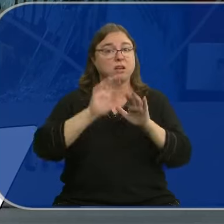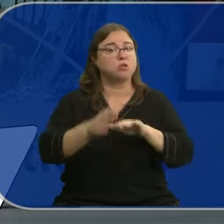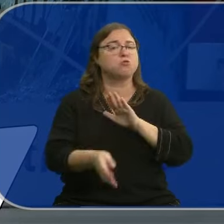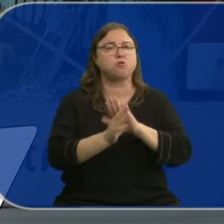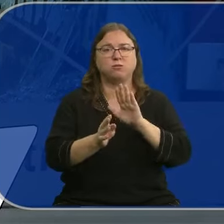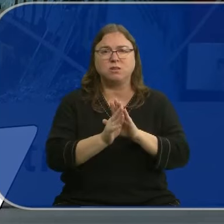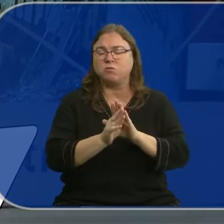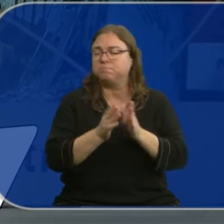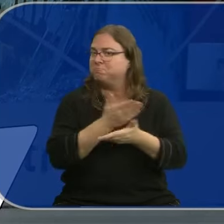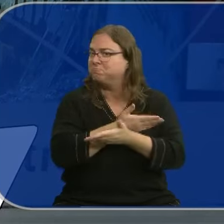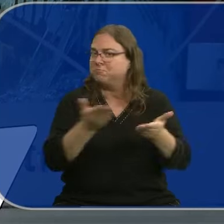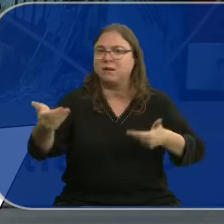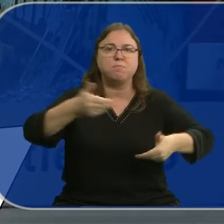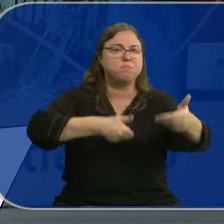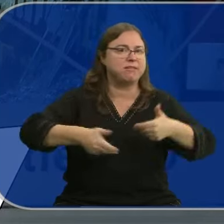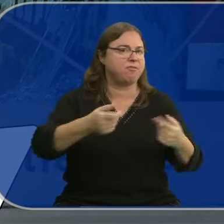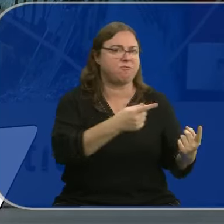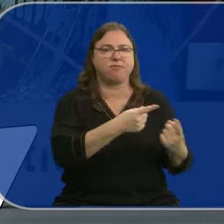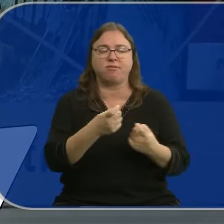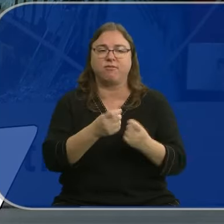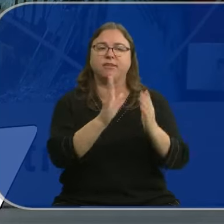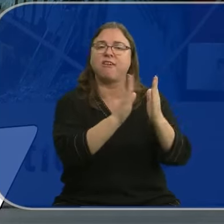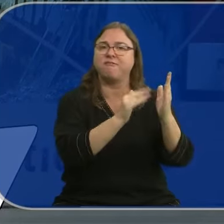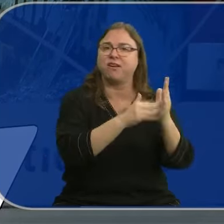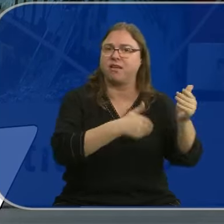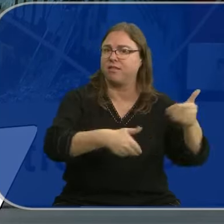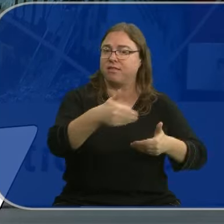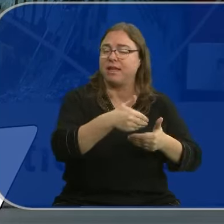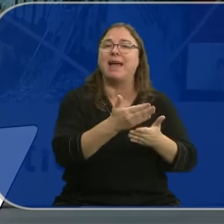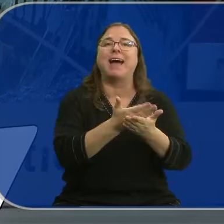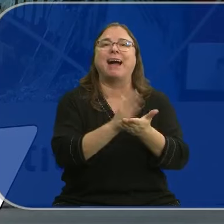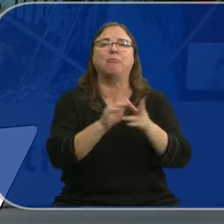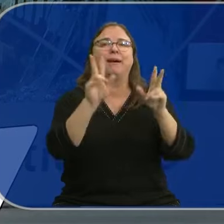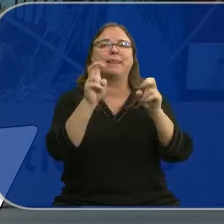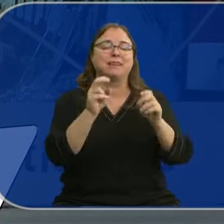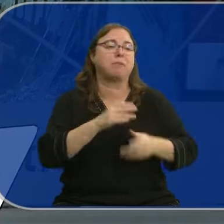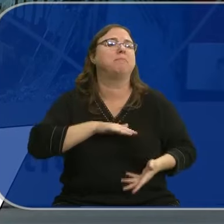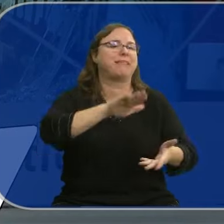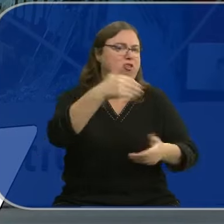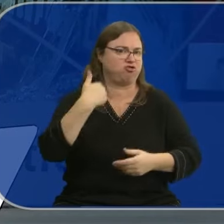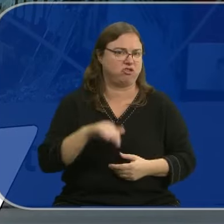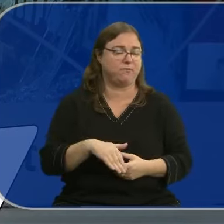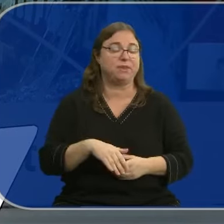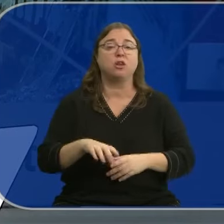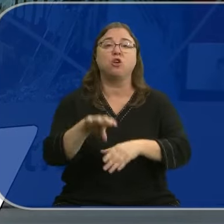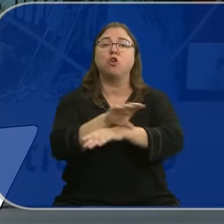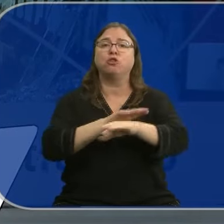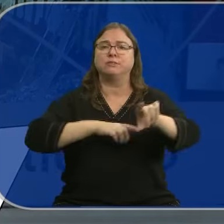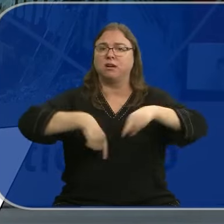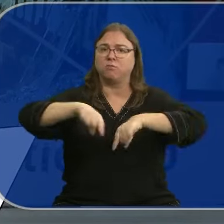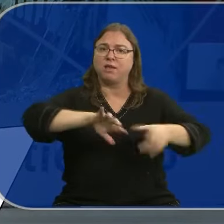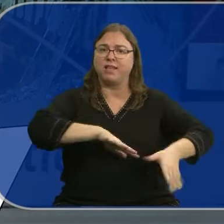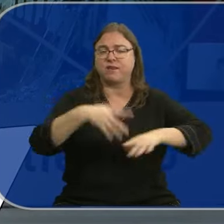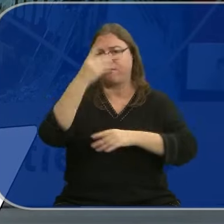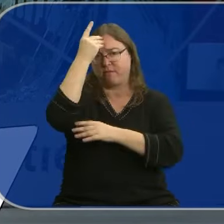siguen abiertos a cualquier petición de ayuda que se haga desde la comunidad valenciana al margen de todo lo que se ha enviado ya. El consejero de Movilidad y